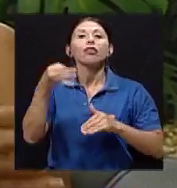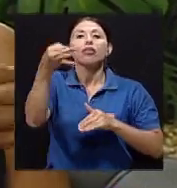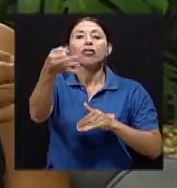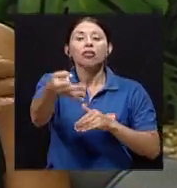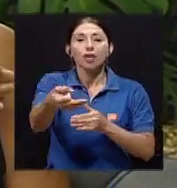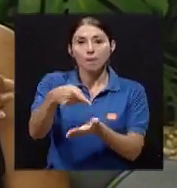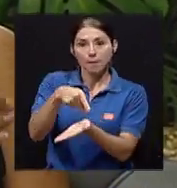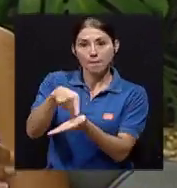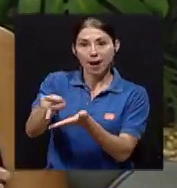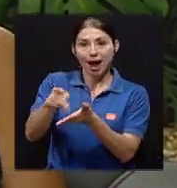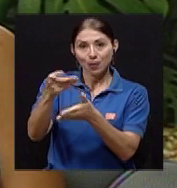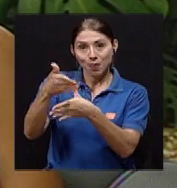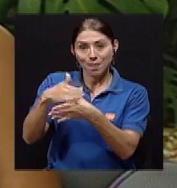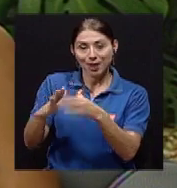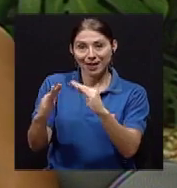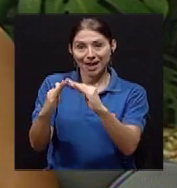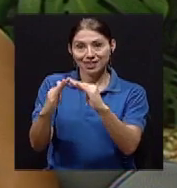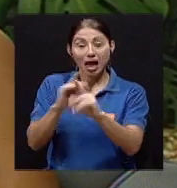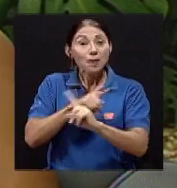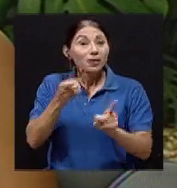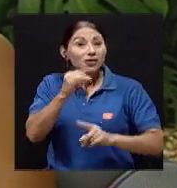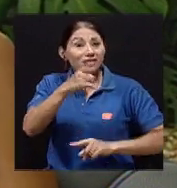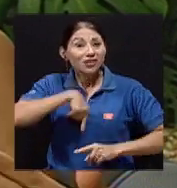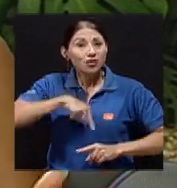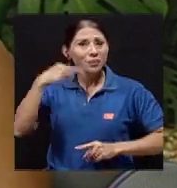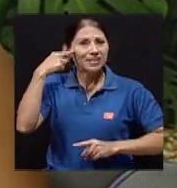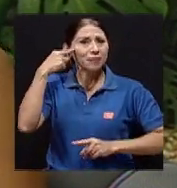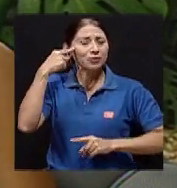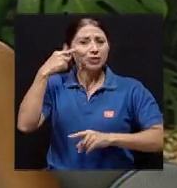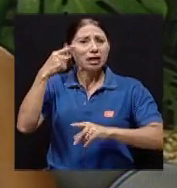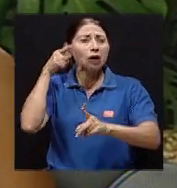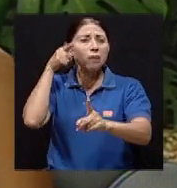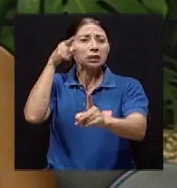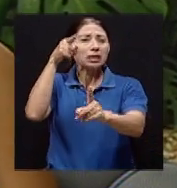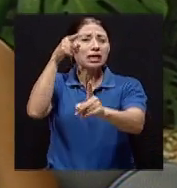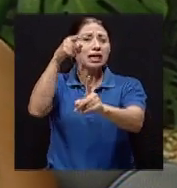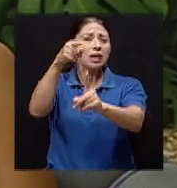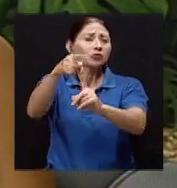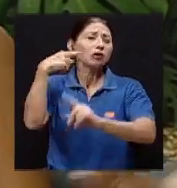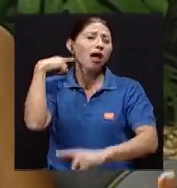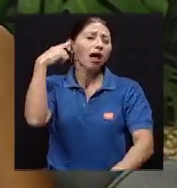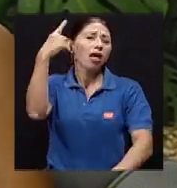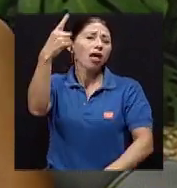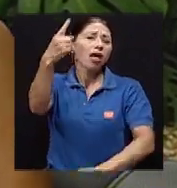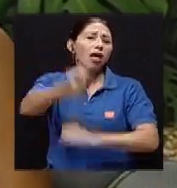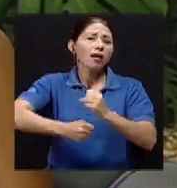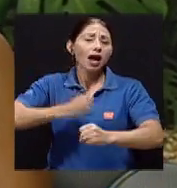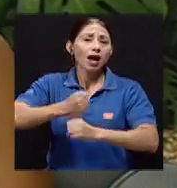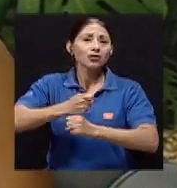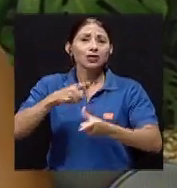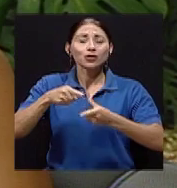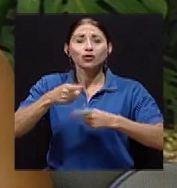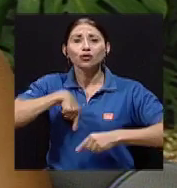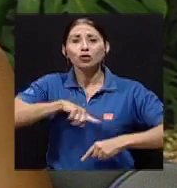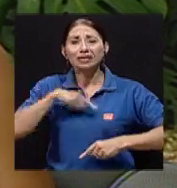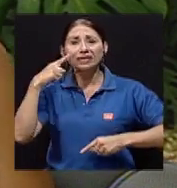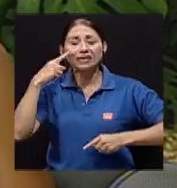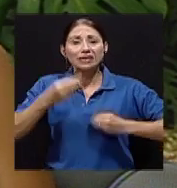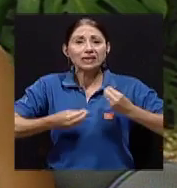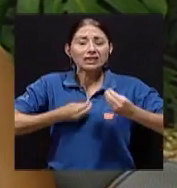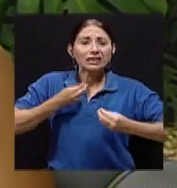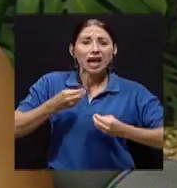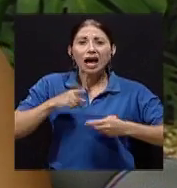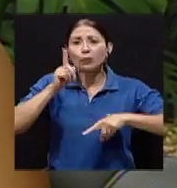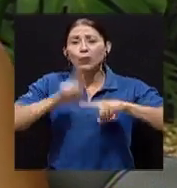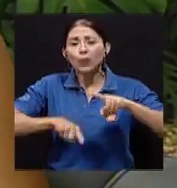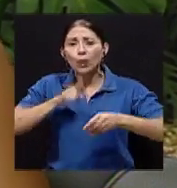estas metas a muy largo plazo, nos podemos frustrar y en medio camino quedar ahí como con ganas de que no pudimos cumplirlo, ¿verdad? De ganas